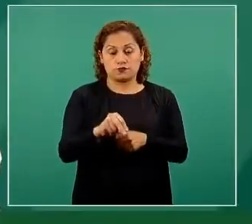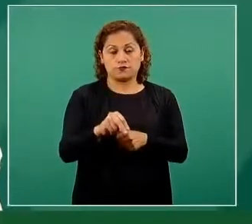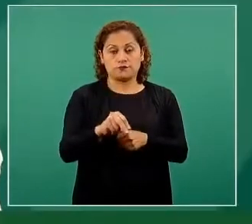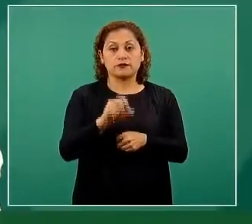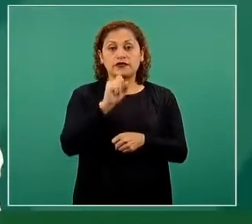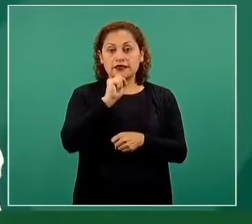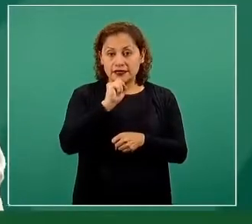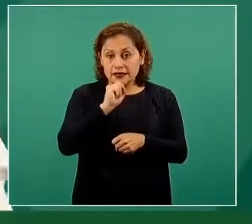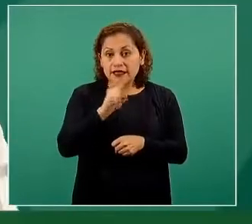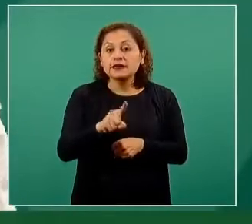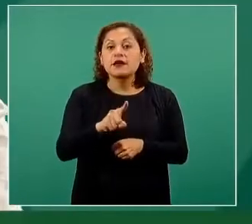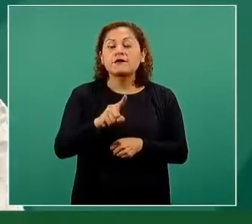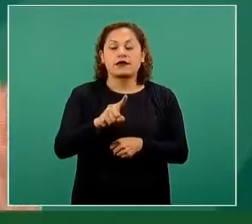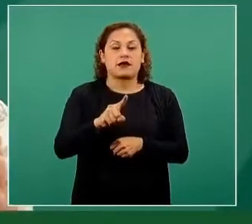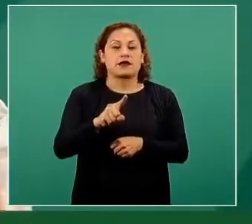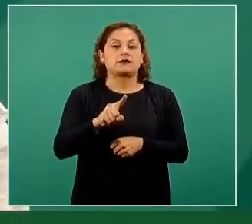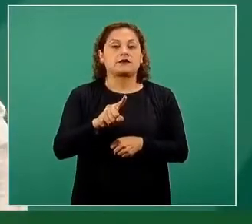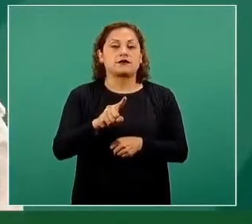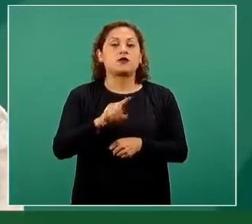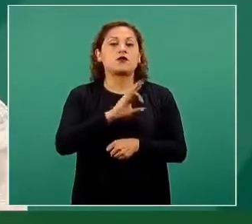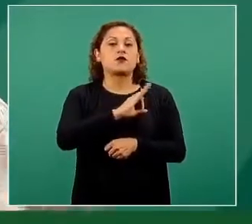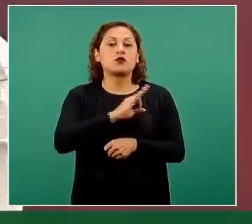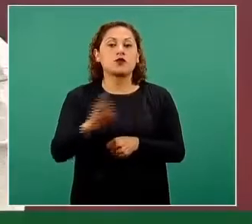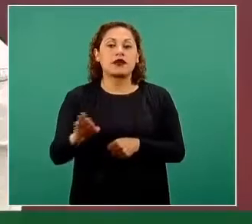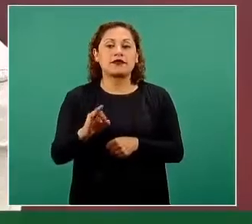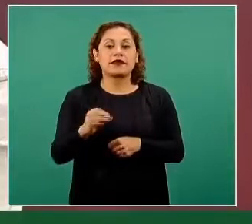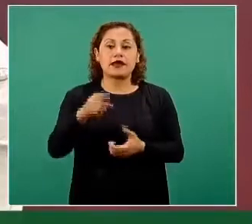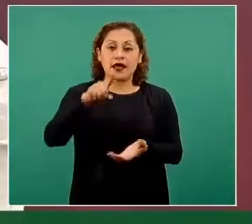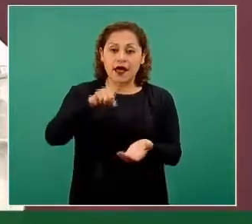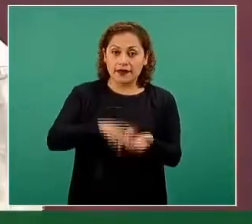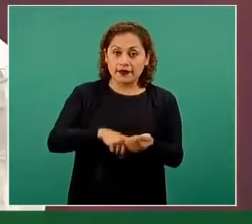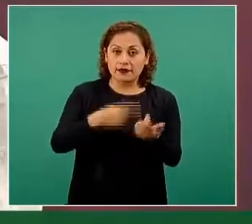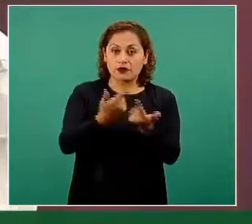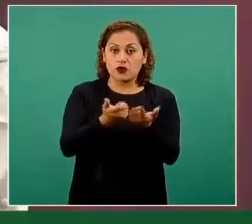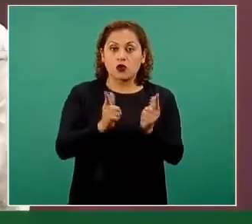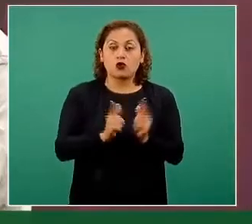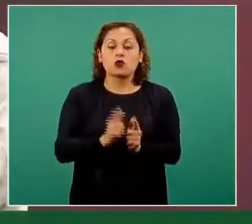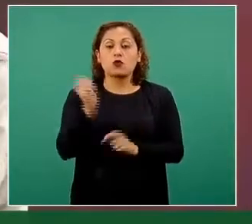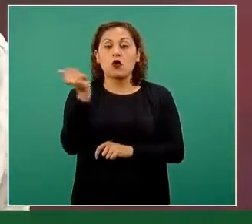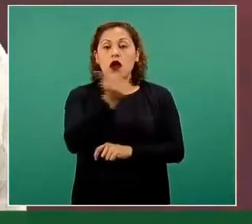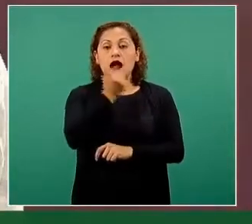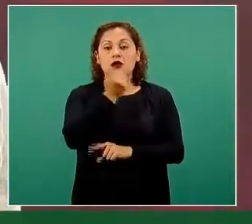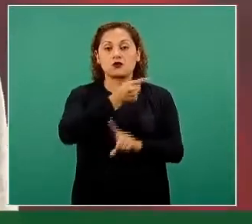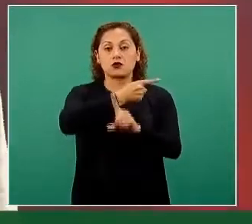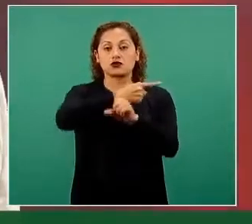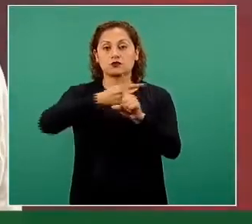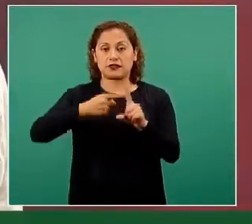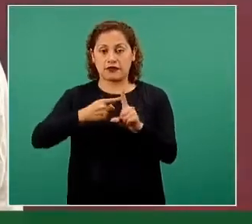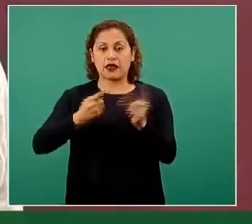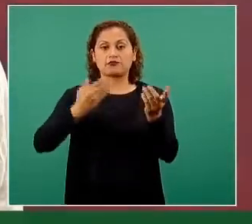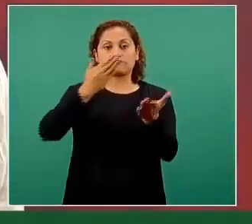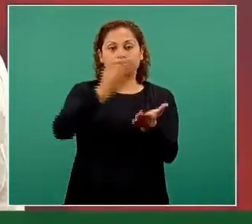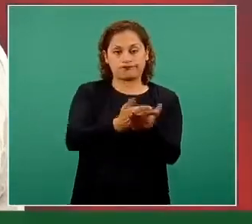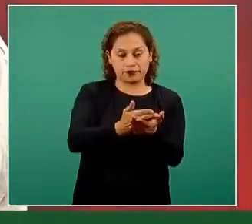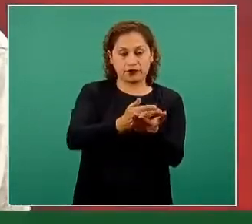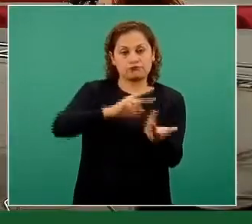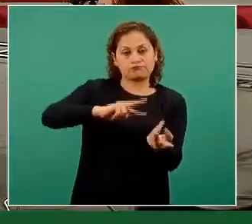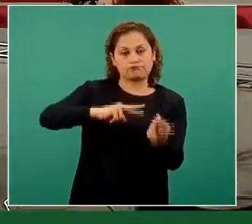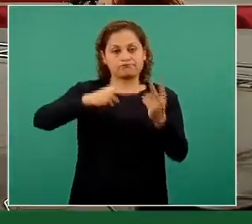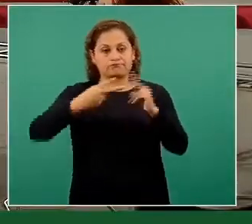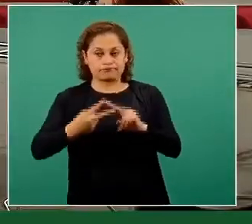la mitad del grupo, al día siguiente va la otra mitad del grupo. De modo que se reduce la cantidad de personas,